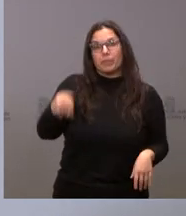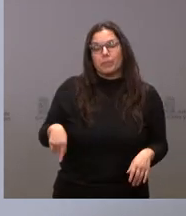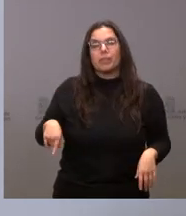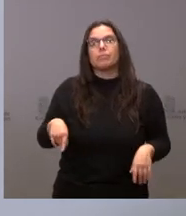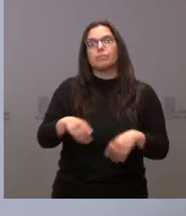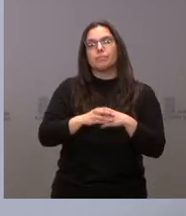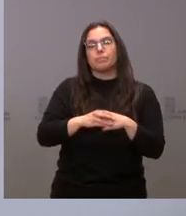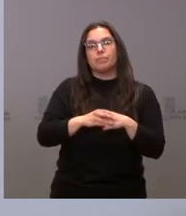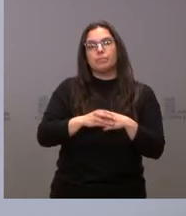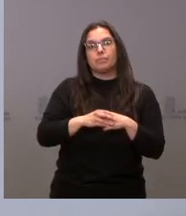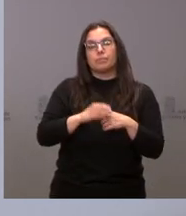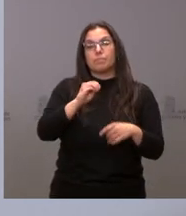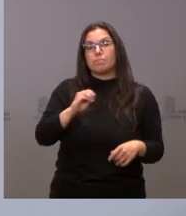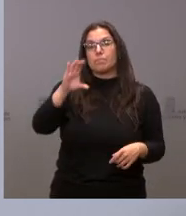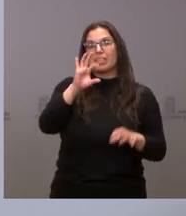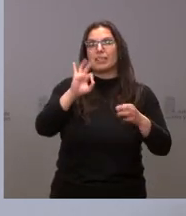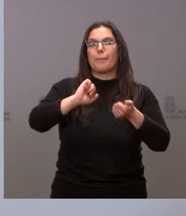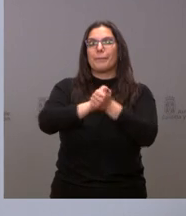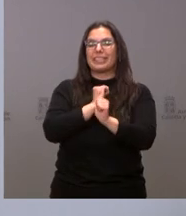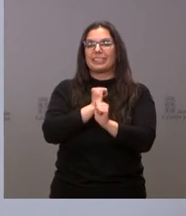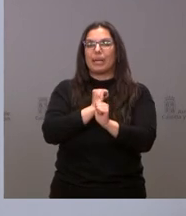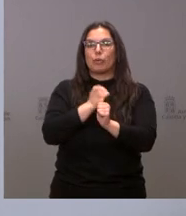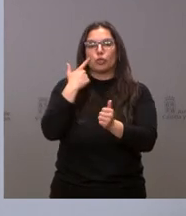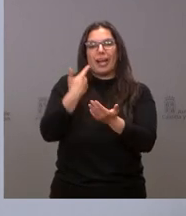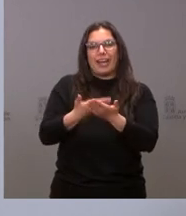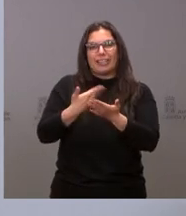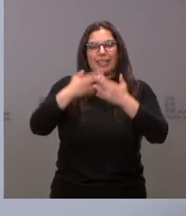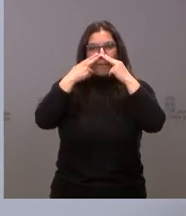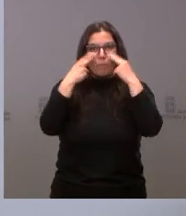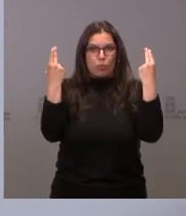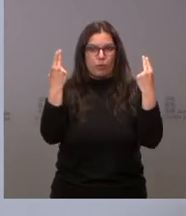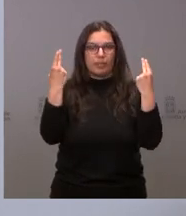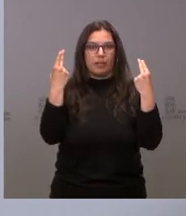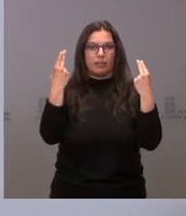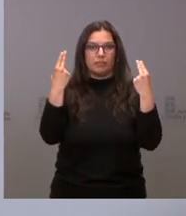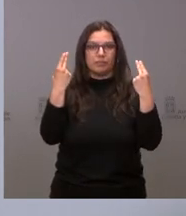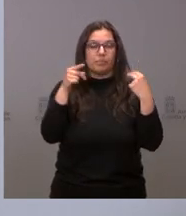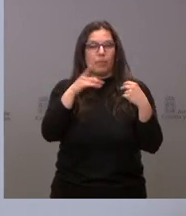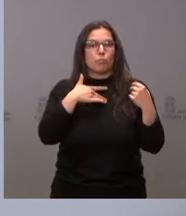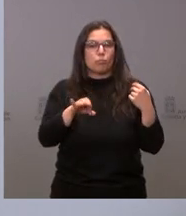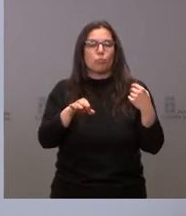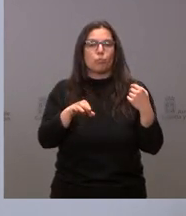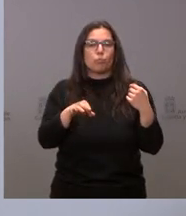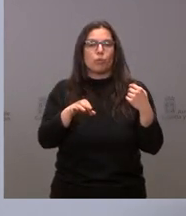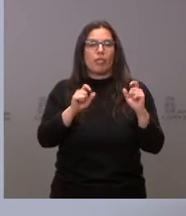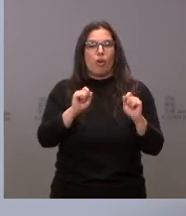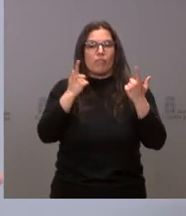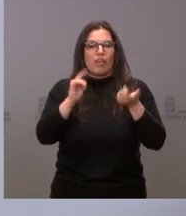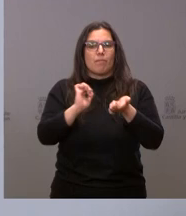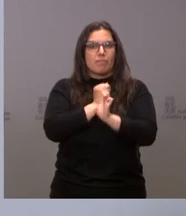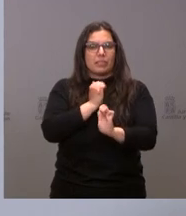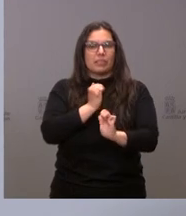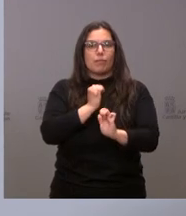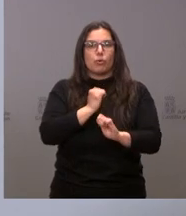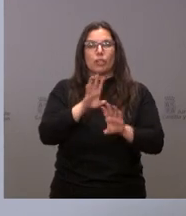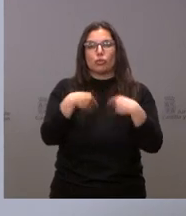incrementar la dotación para los préstamos con garantías públicas, en el que se van a poder formalizar préstamos por valor